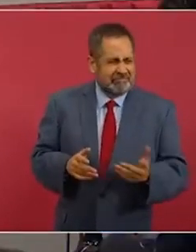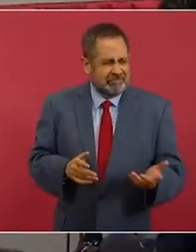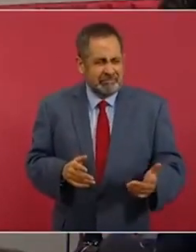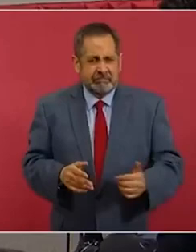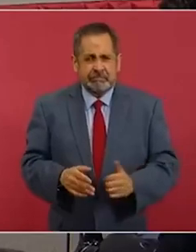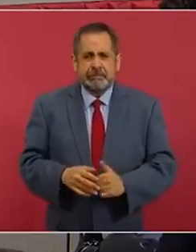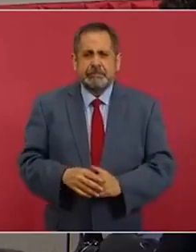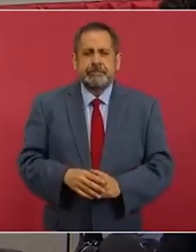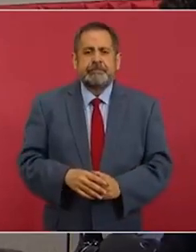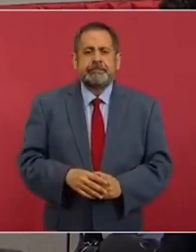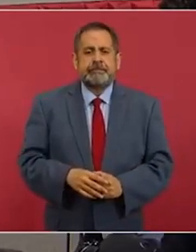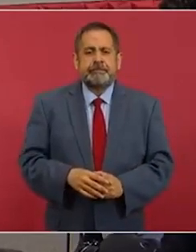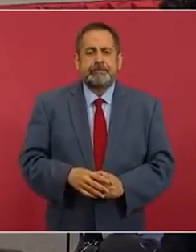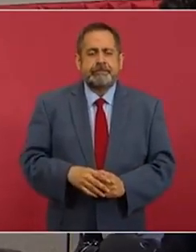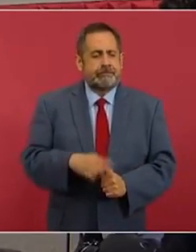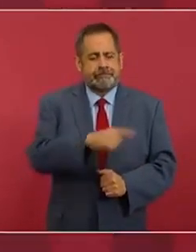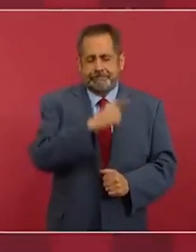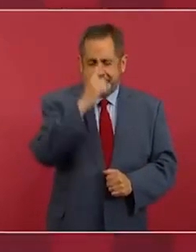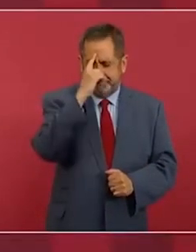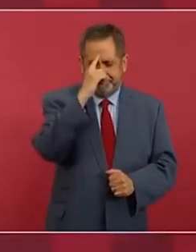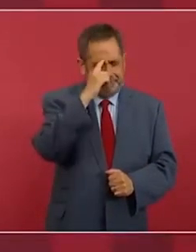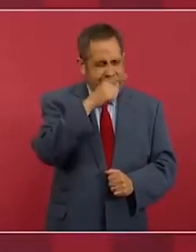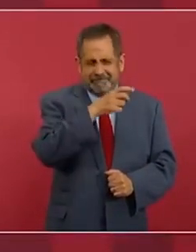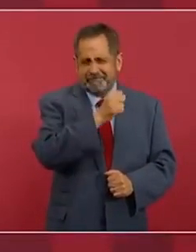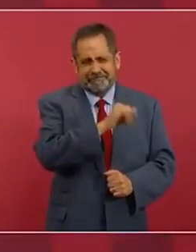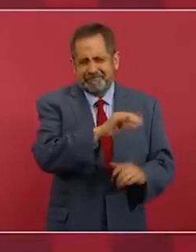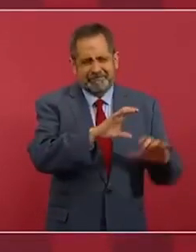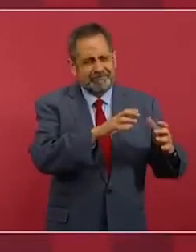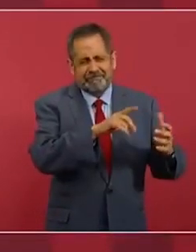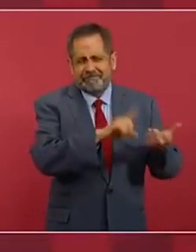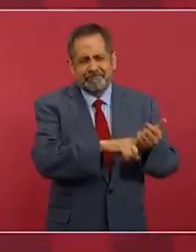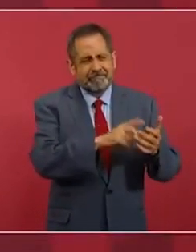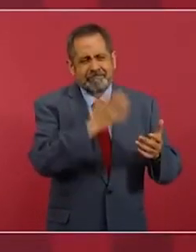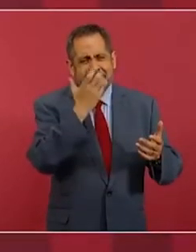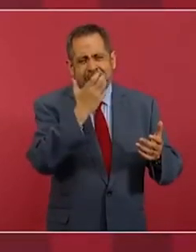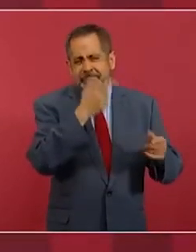es un prototipo, es o sea,